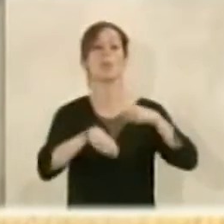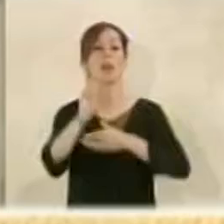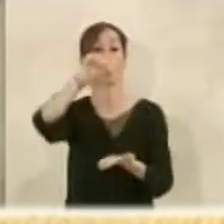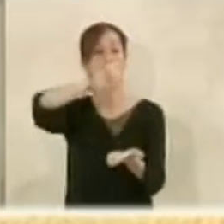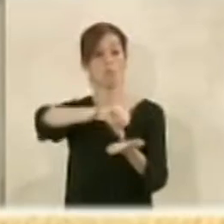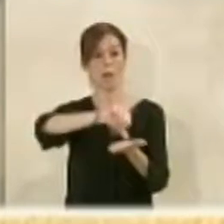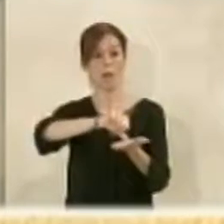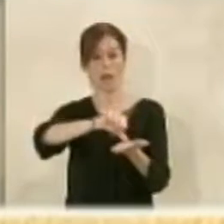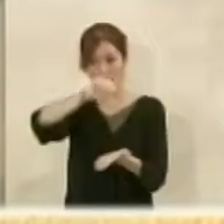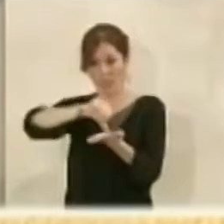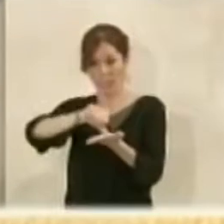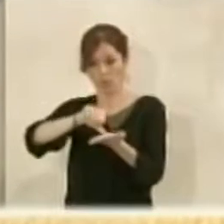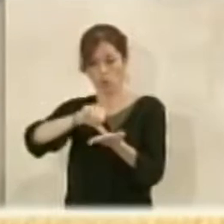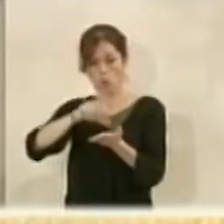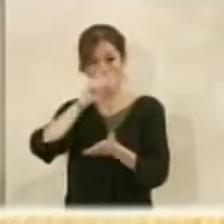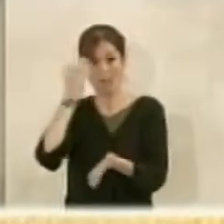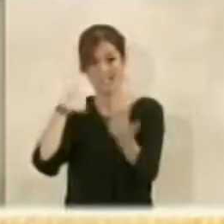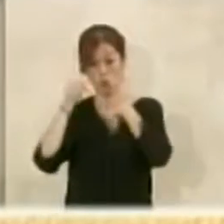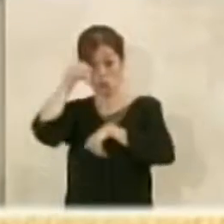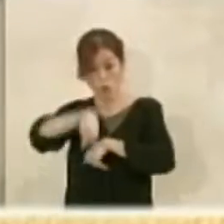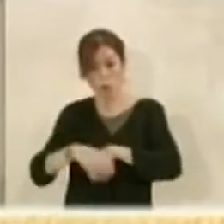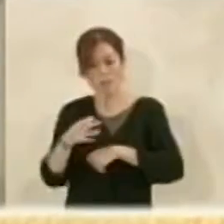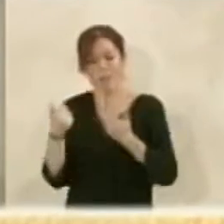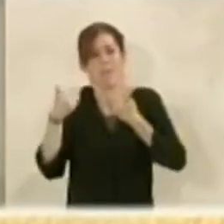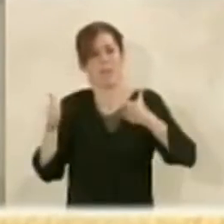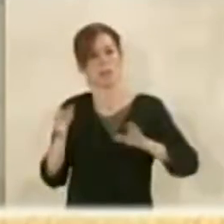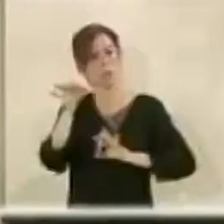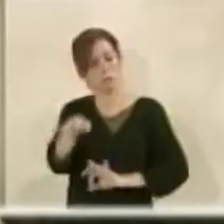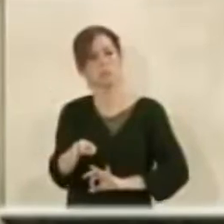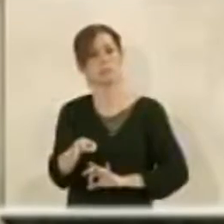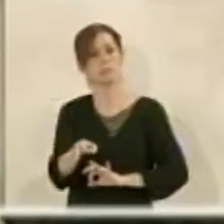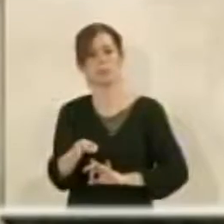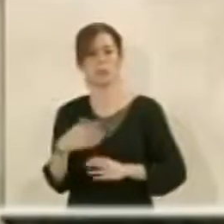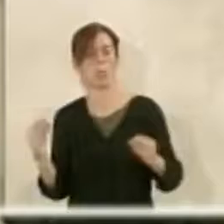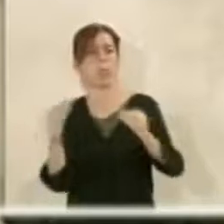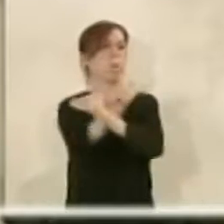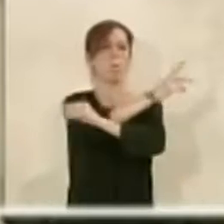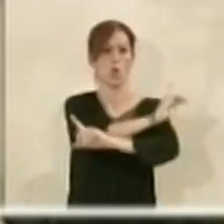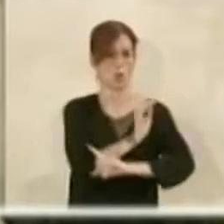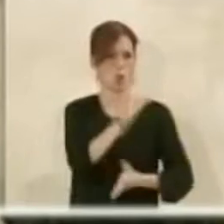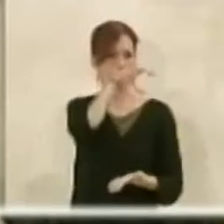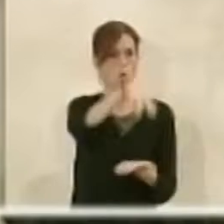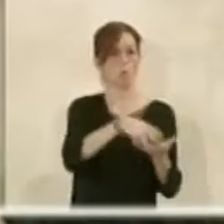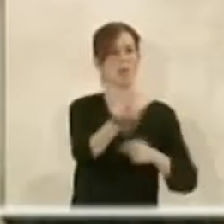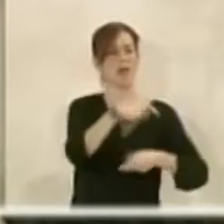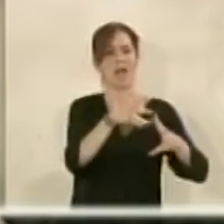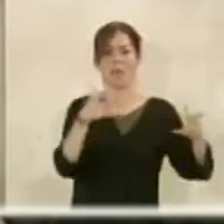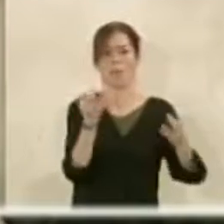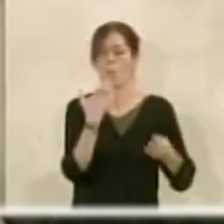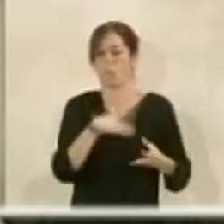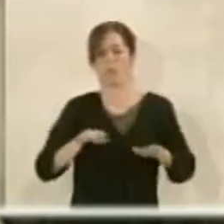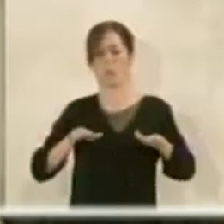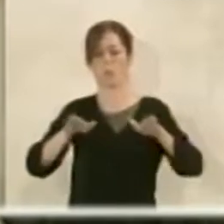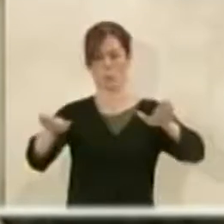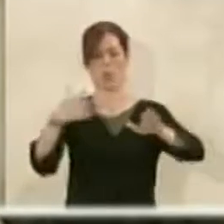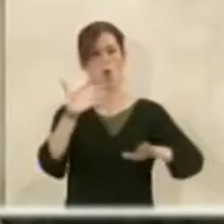centro histórico como centro comercial abierto y sin duda eso que no entre en colisión con la venida de nuevos operadores comerciales que